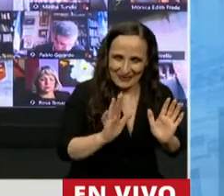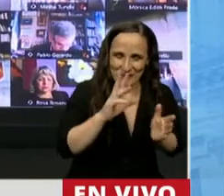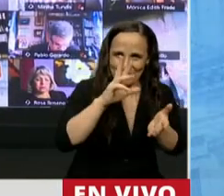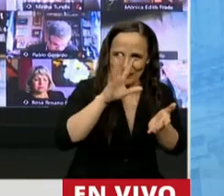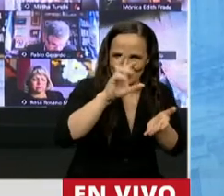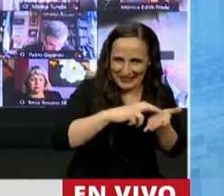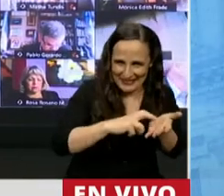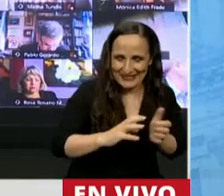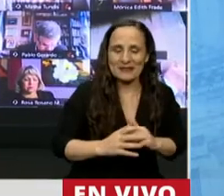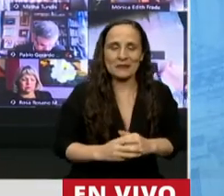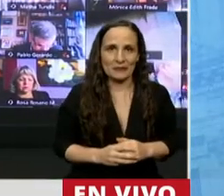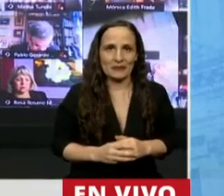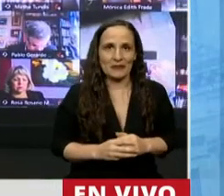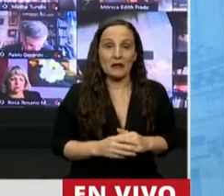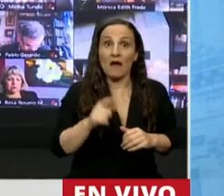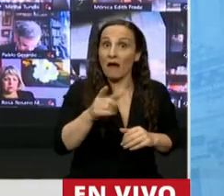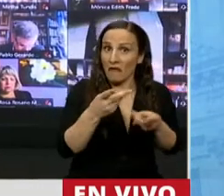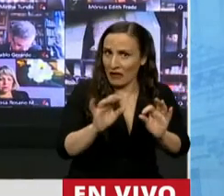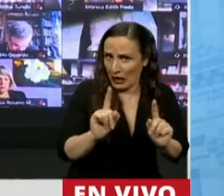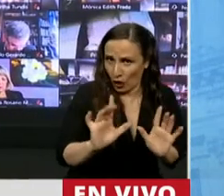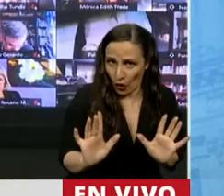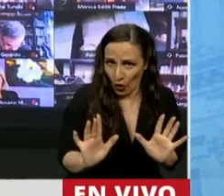Como esto no termina ahí,